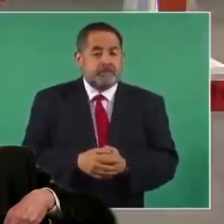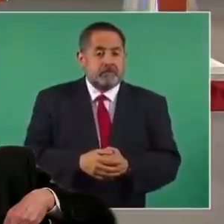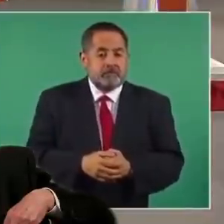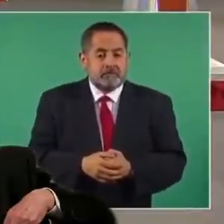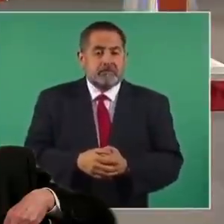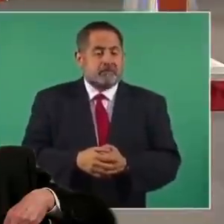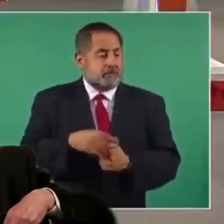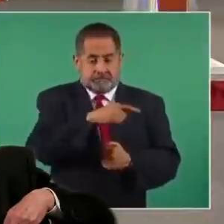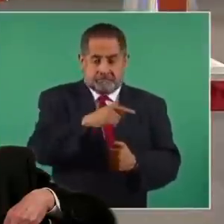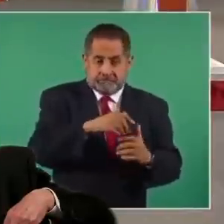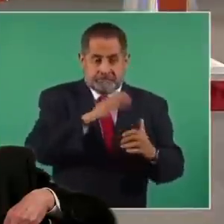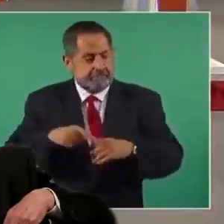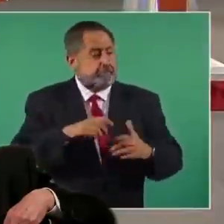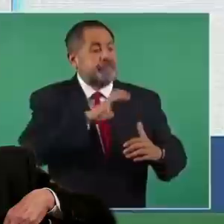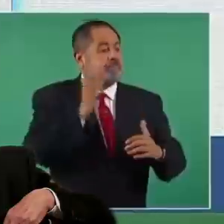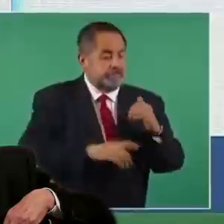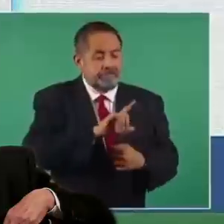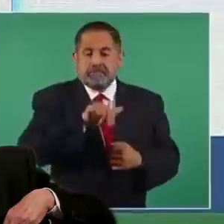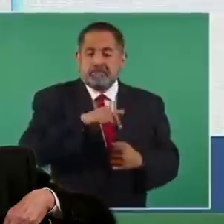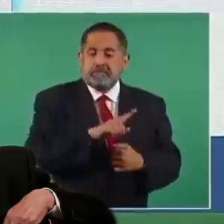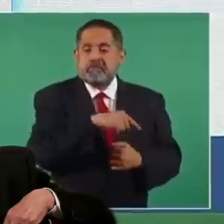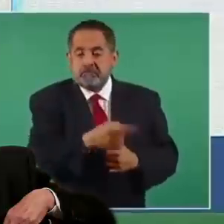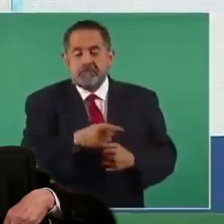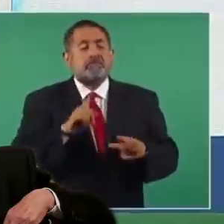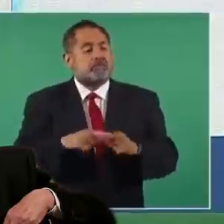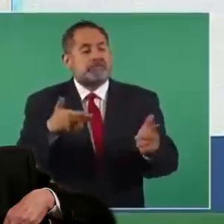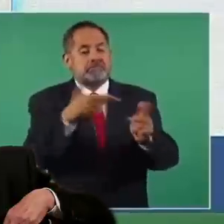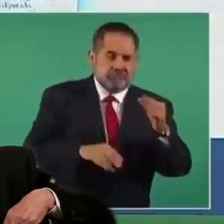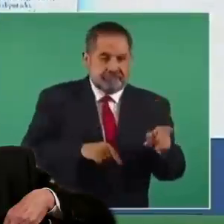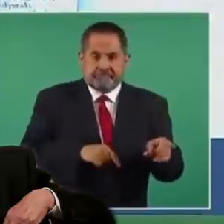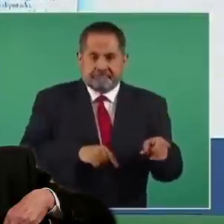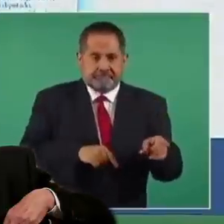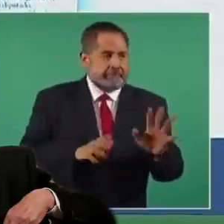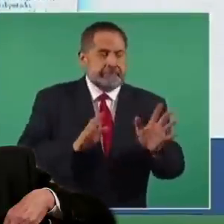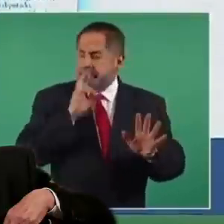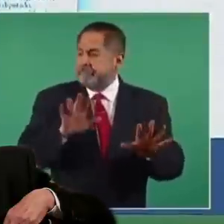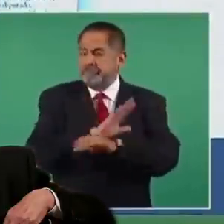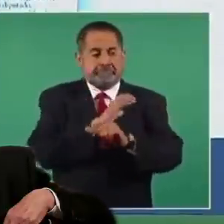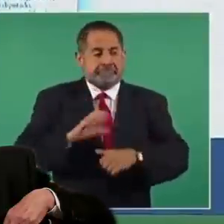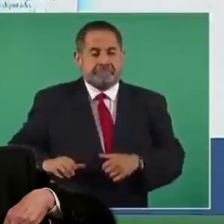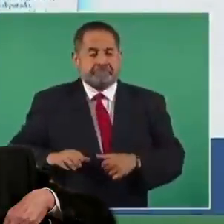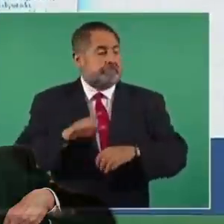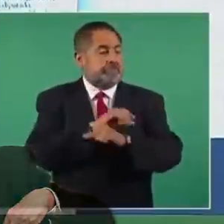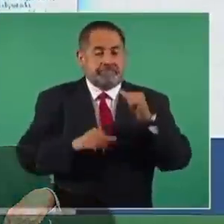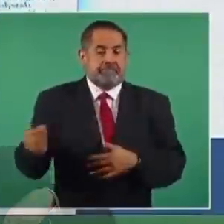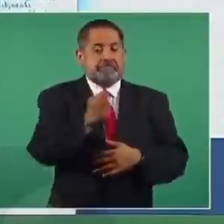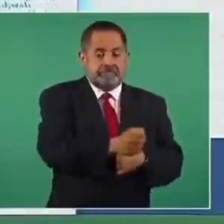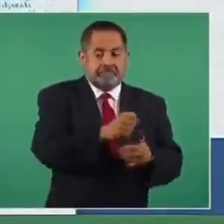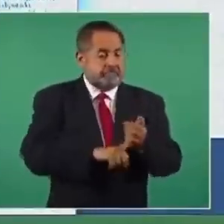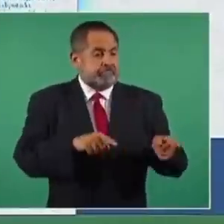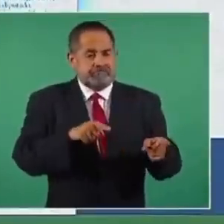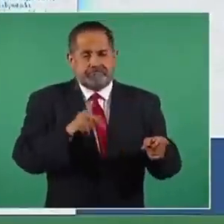Luego, terminando Salinas, viene el asesinato del candidato del PRI. Cambian de candidato en el PRI